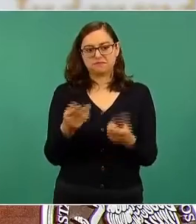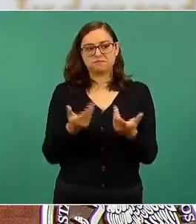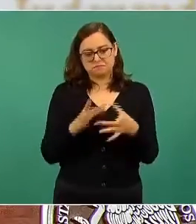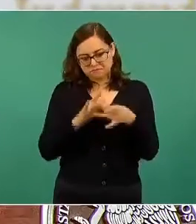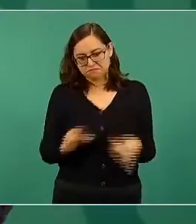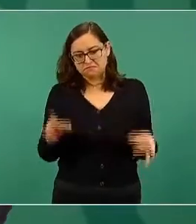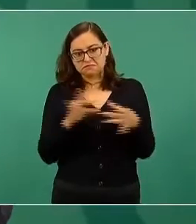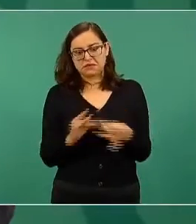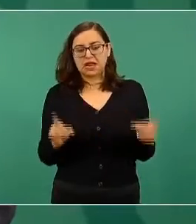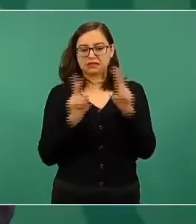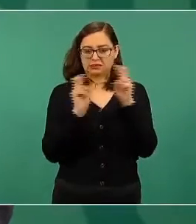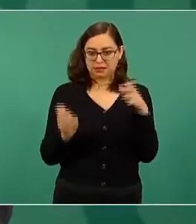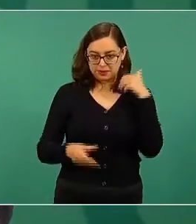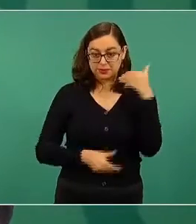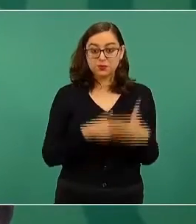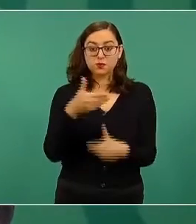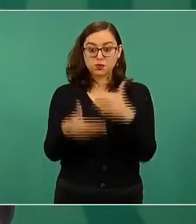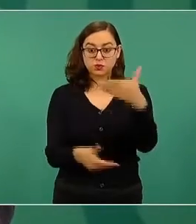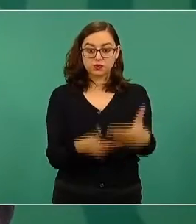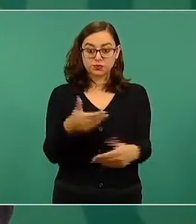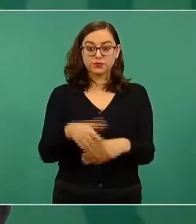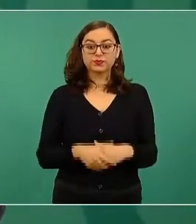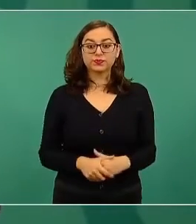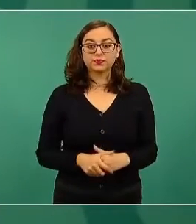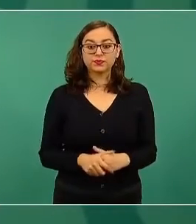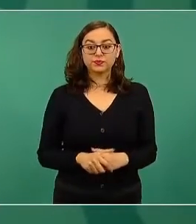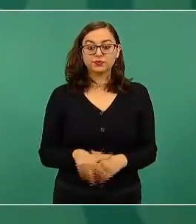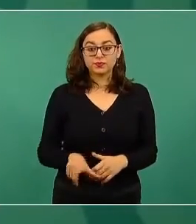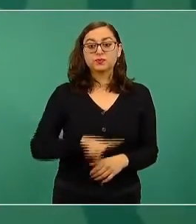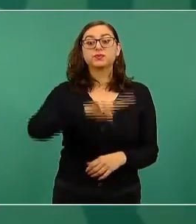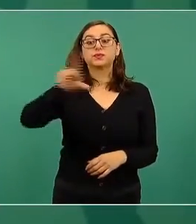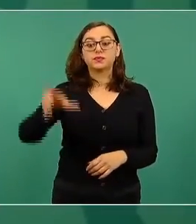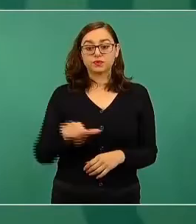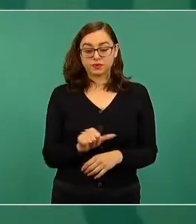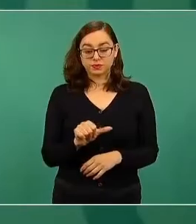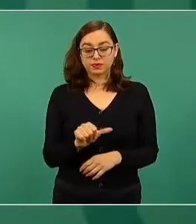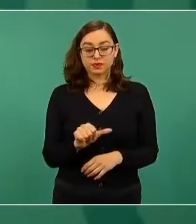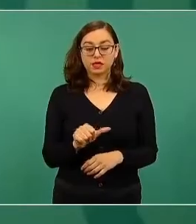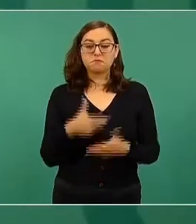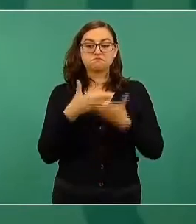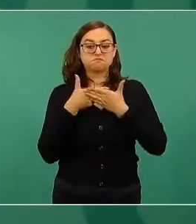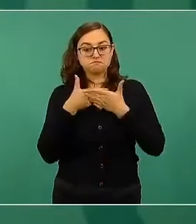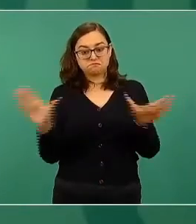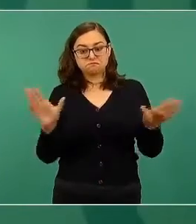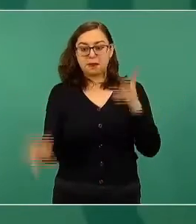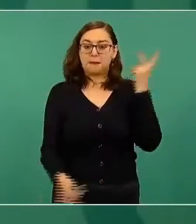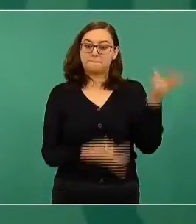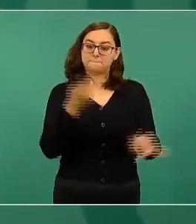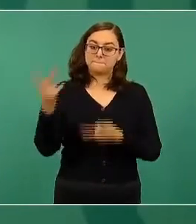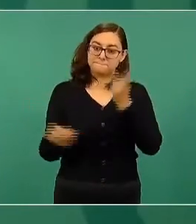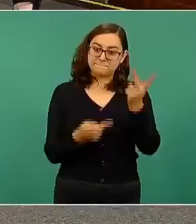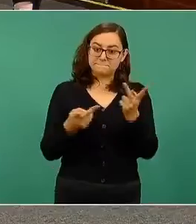y luego preguntas, respuestas,